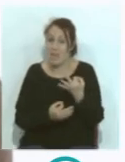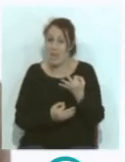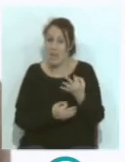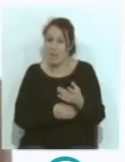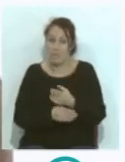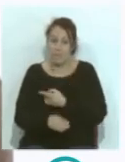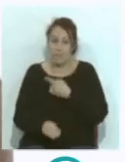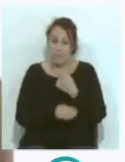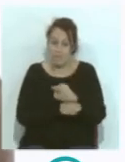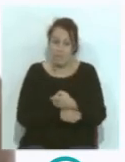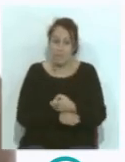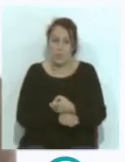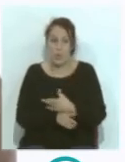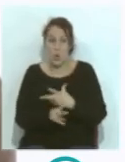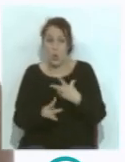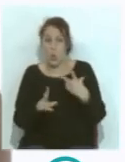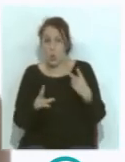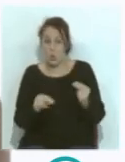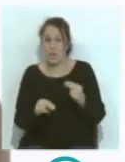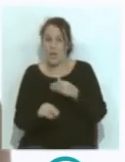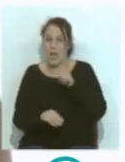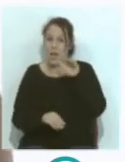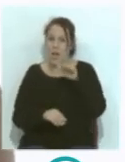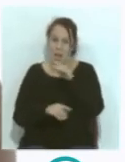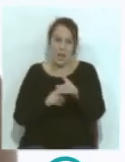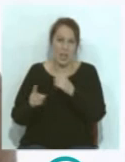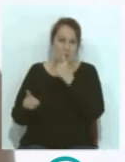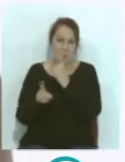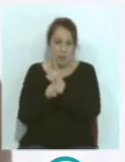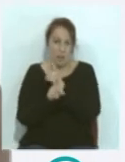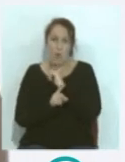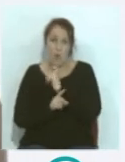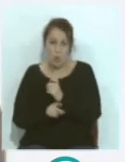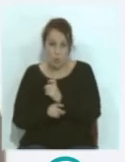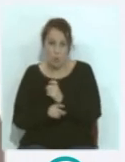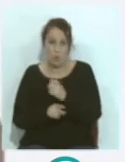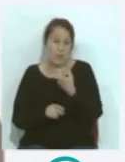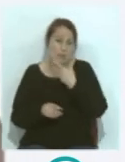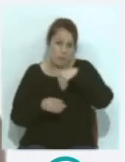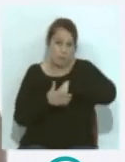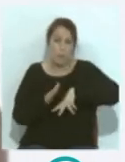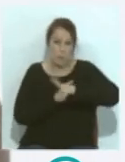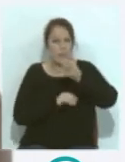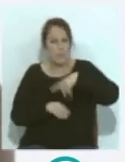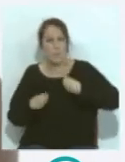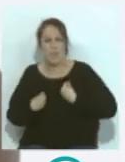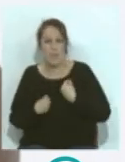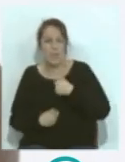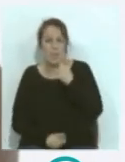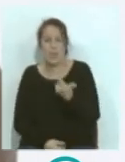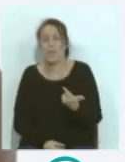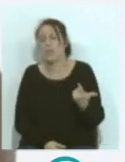de rechazo al racismo, algo que está presente en el fútbol como en la vida, no podemos tampoco decir